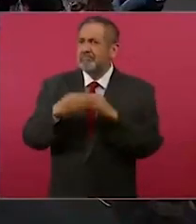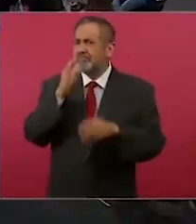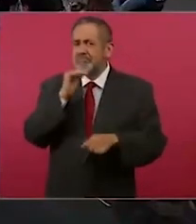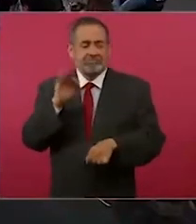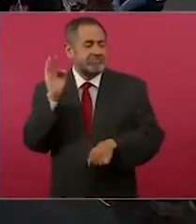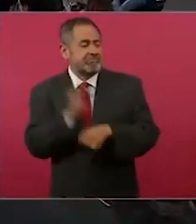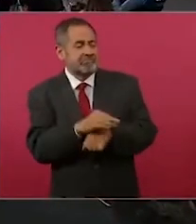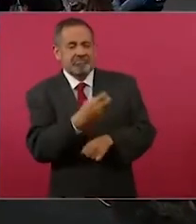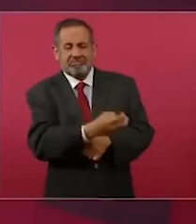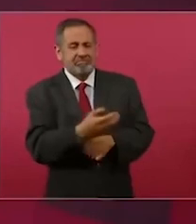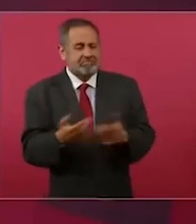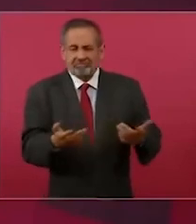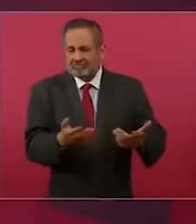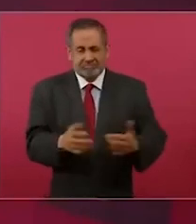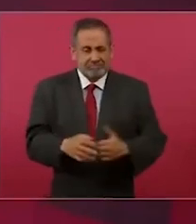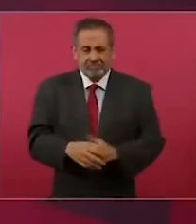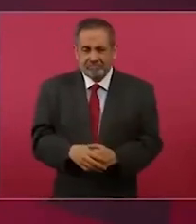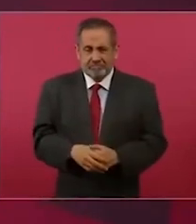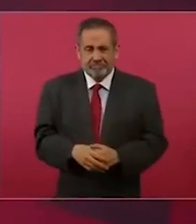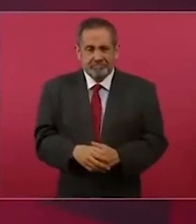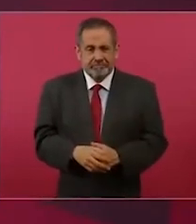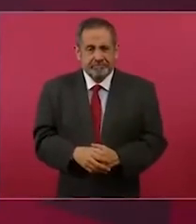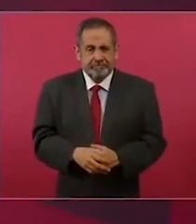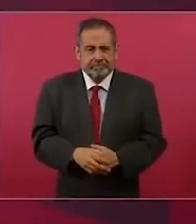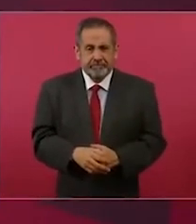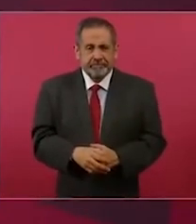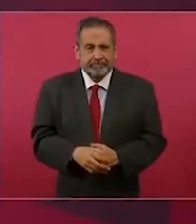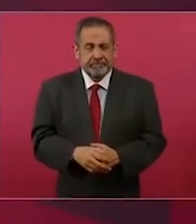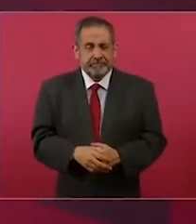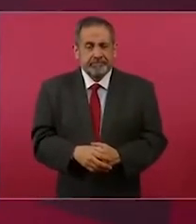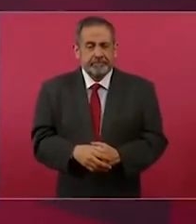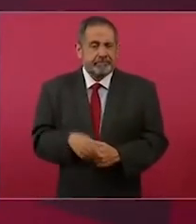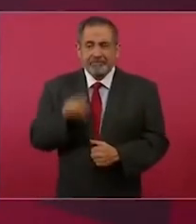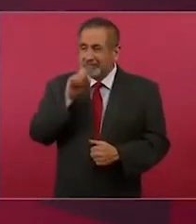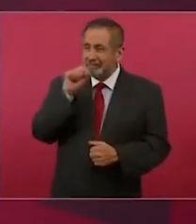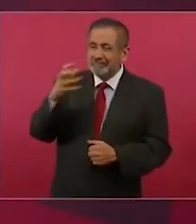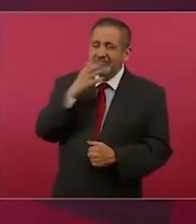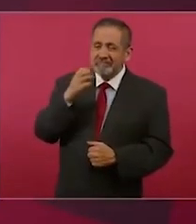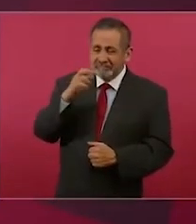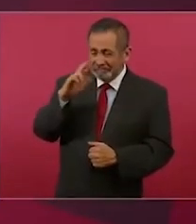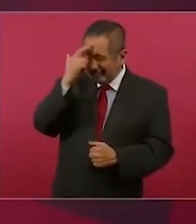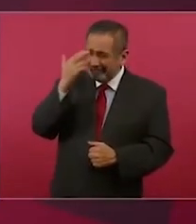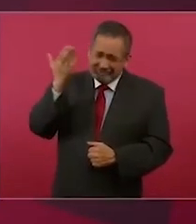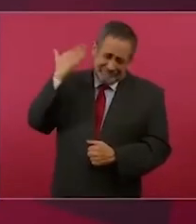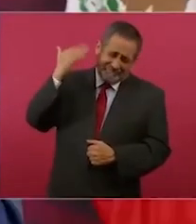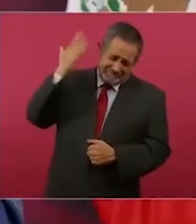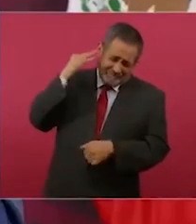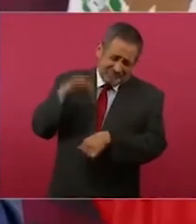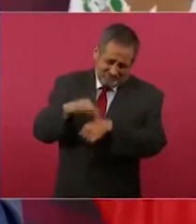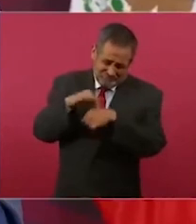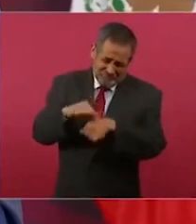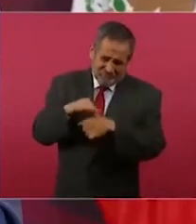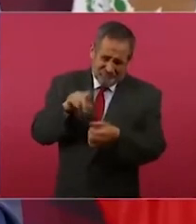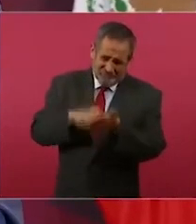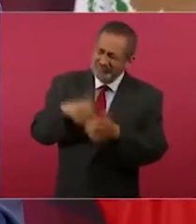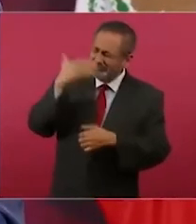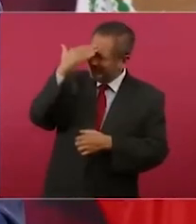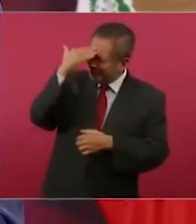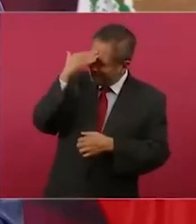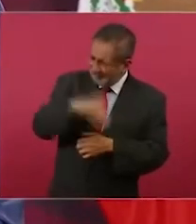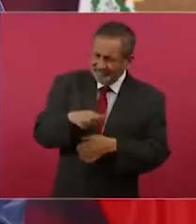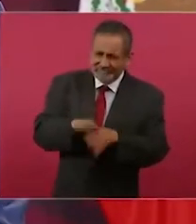Los especuladores continúen dominando el mercado de suelo y de vivienda. Termina esta intervención con una cita reciente,